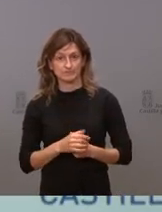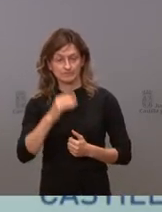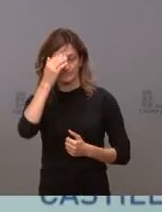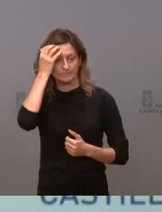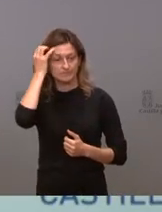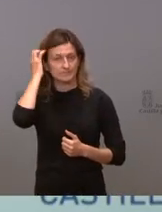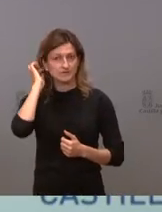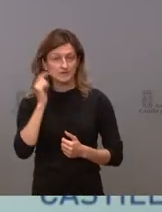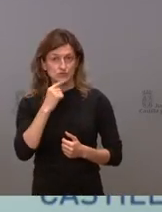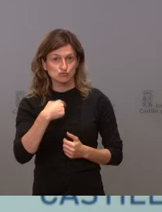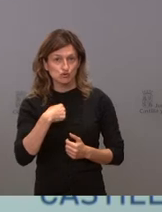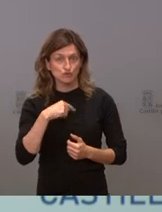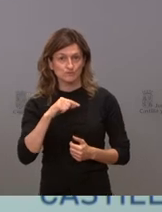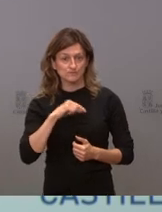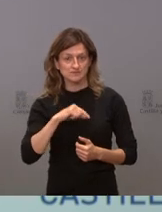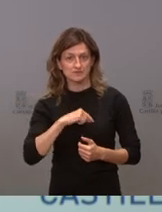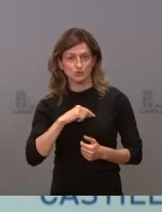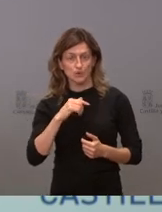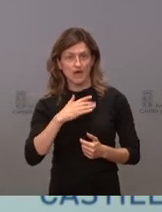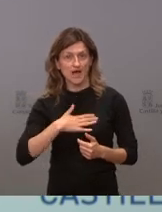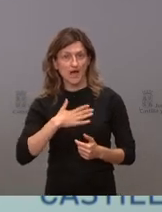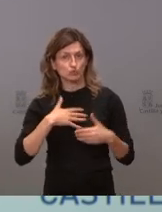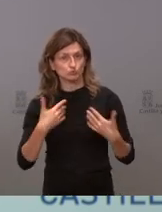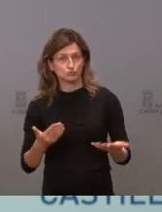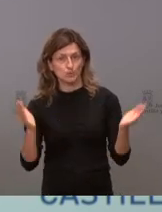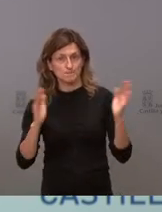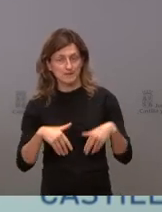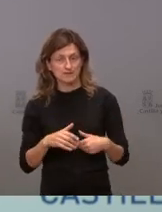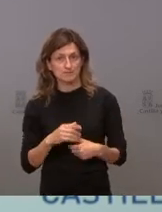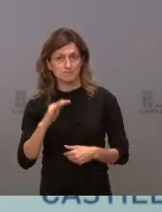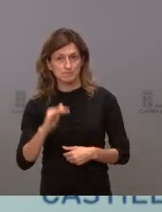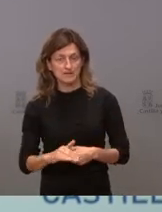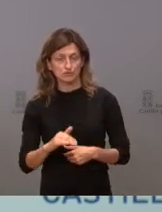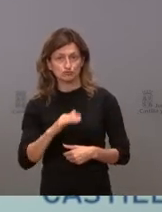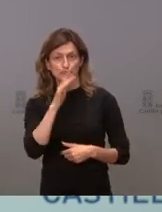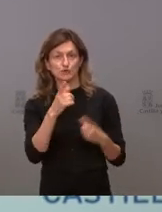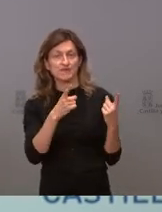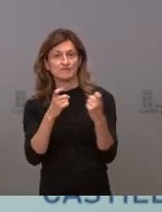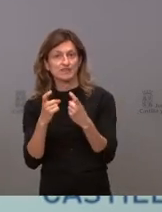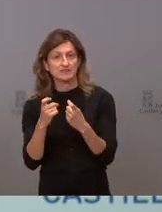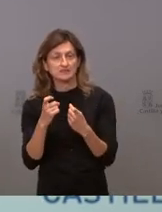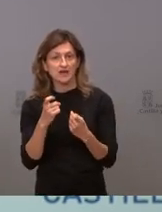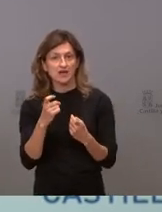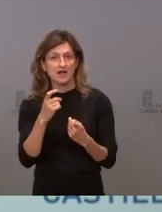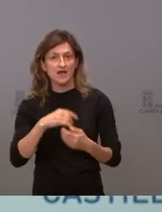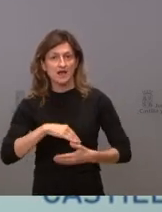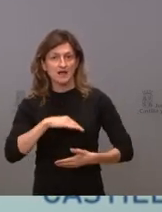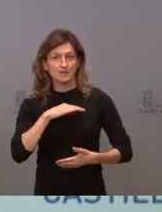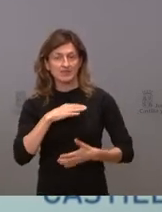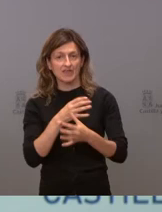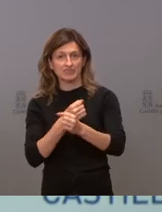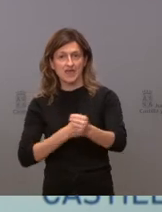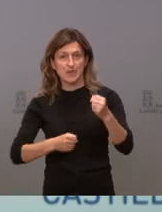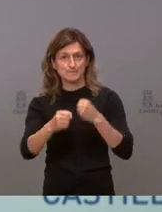menos a gusto conmigo mismo y decírselo, muchas veces nos falta capacidad de empatía,